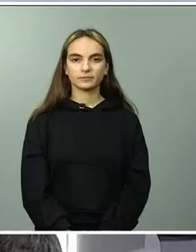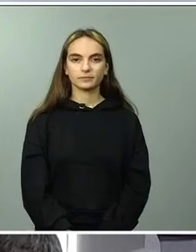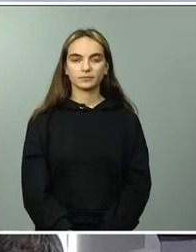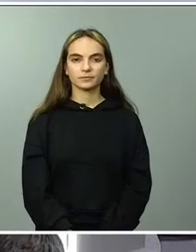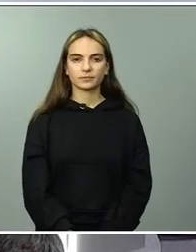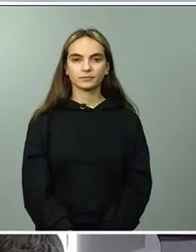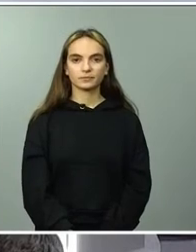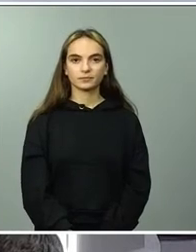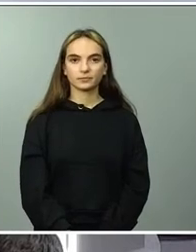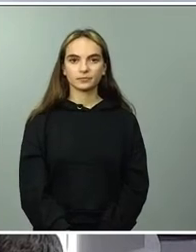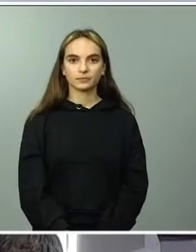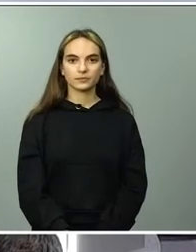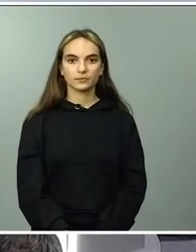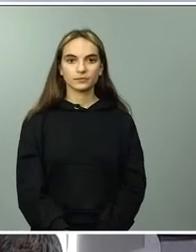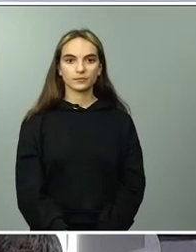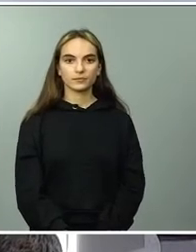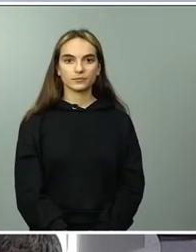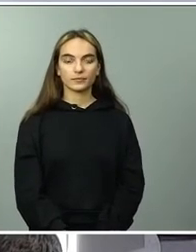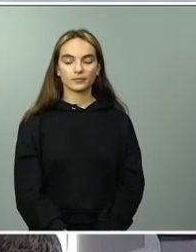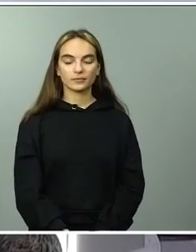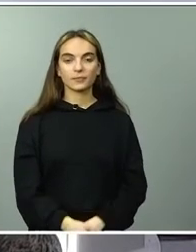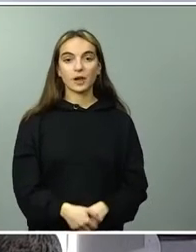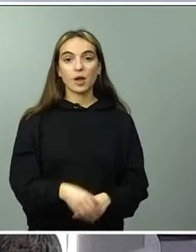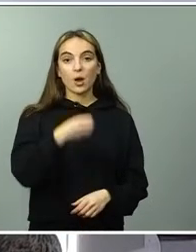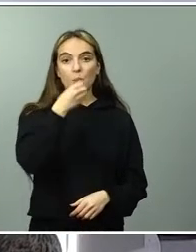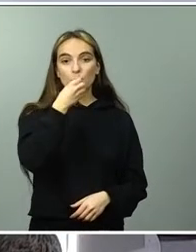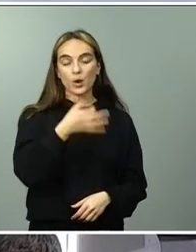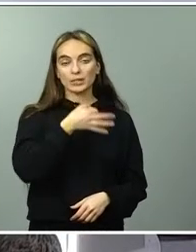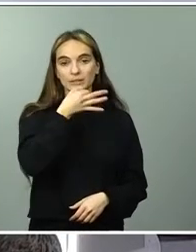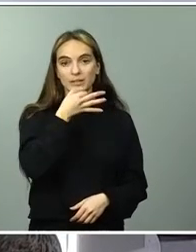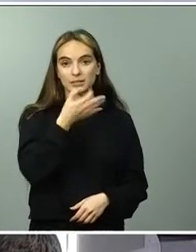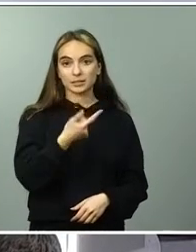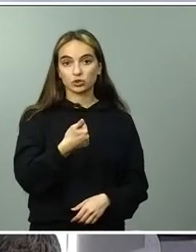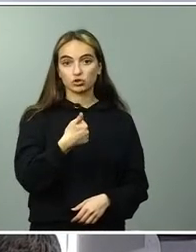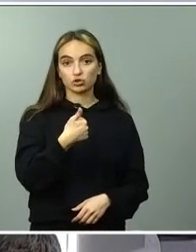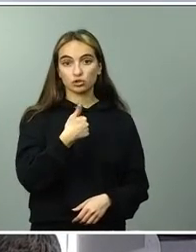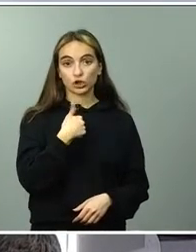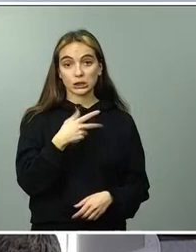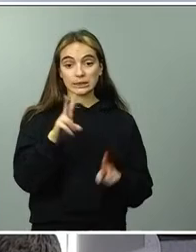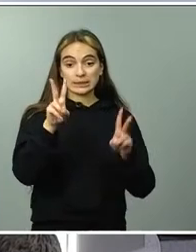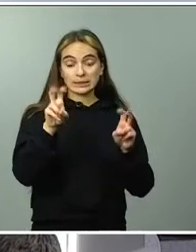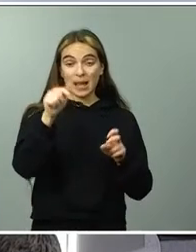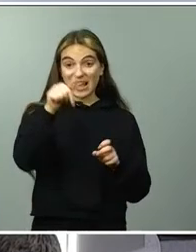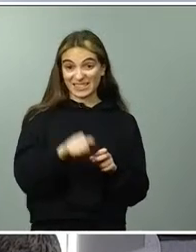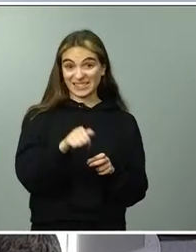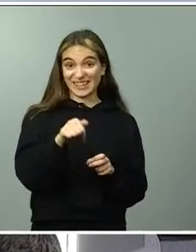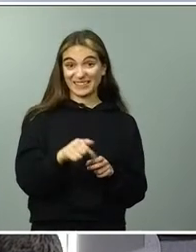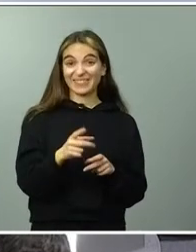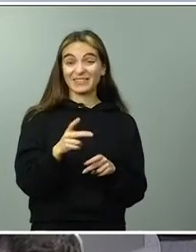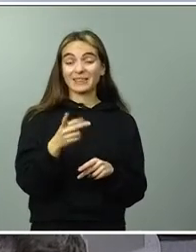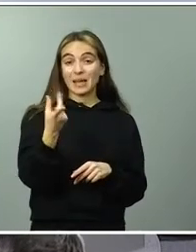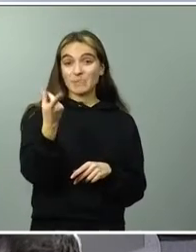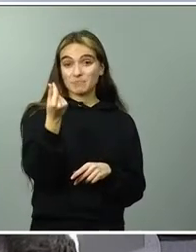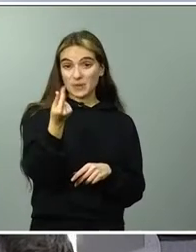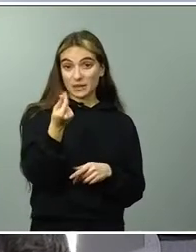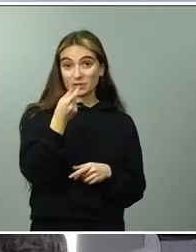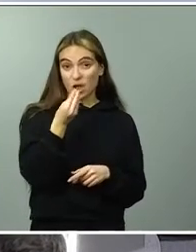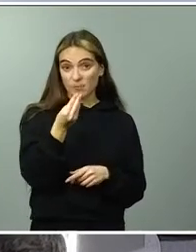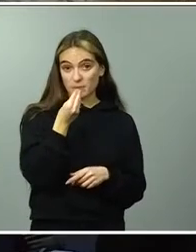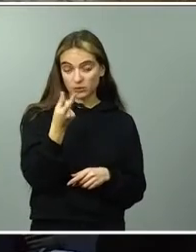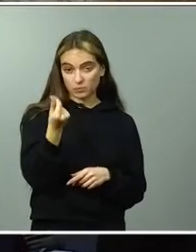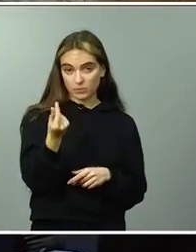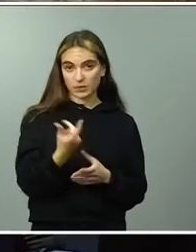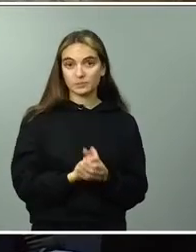¿Qué tal? Buenas tardes. Sí, en primer lugar quería retomar este asunto del precio de los alimentos a ver si a la ministra de Hacienda si ve